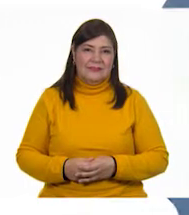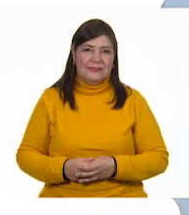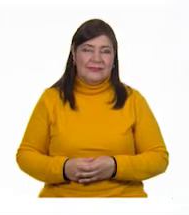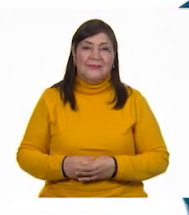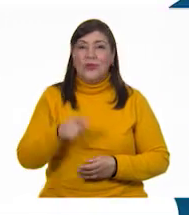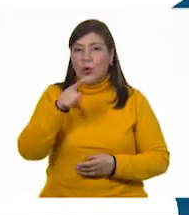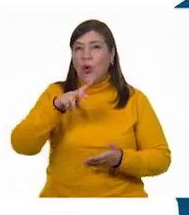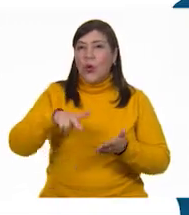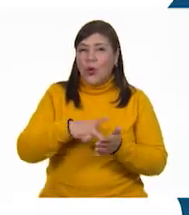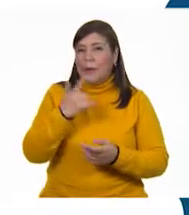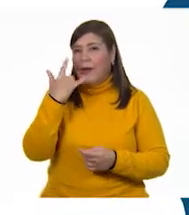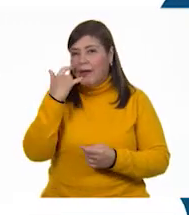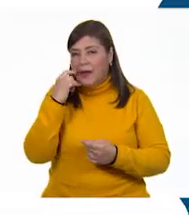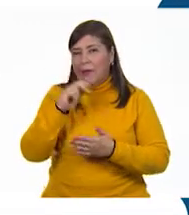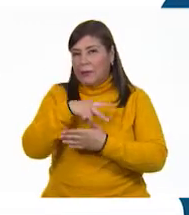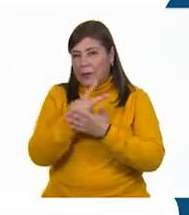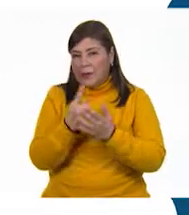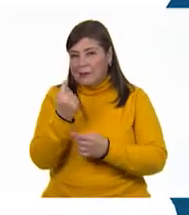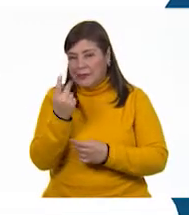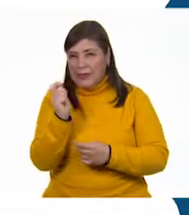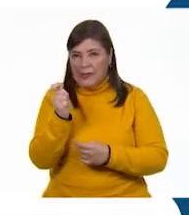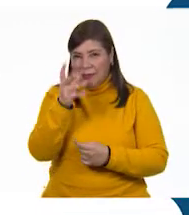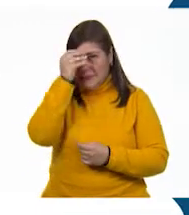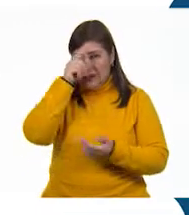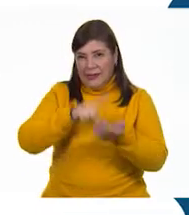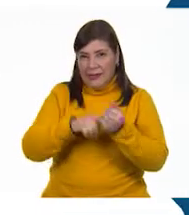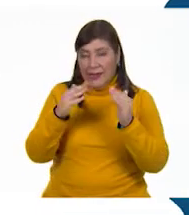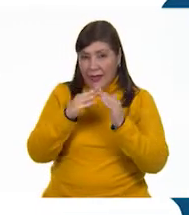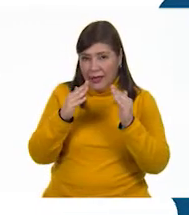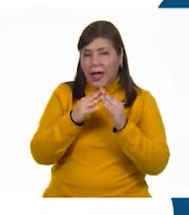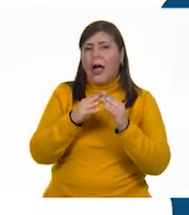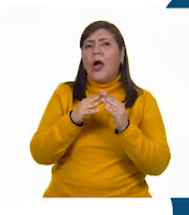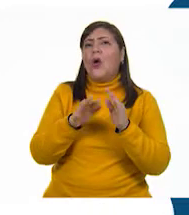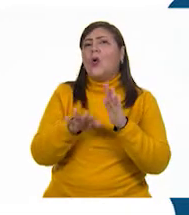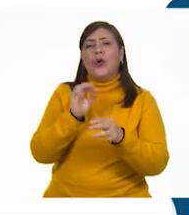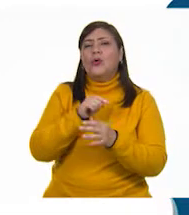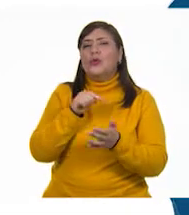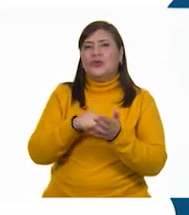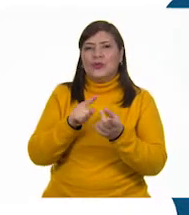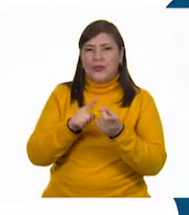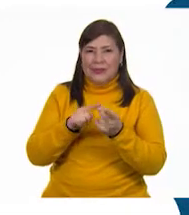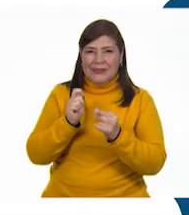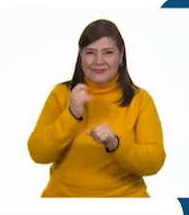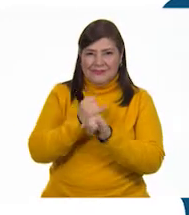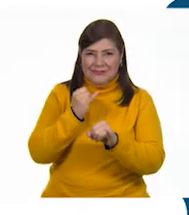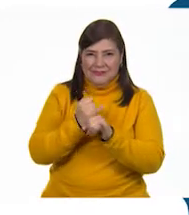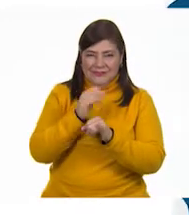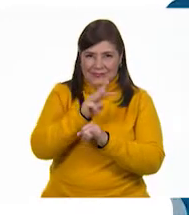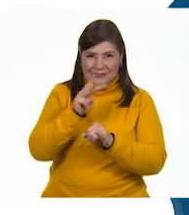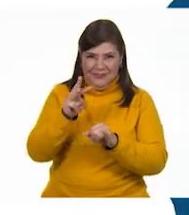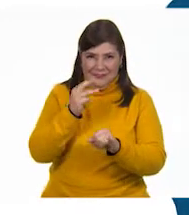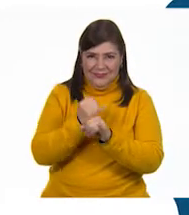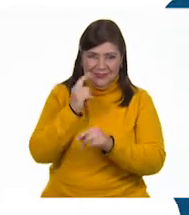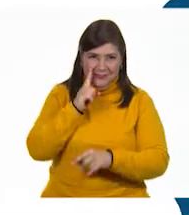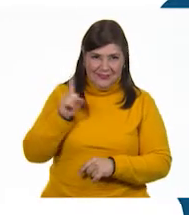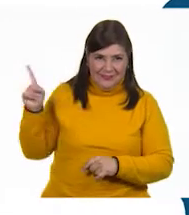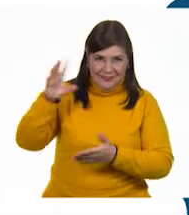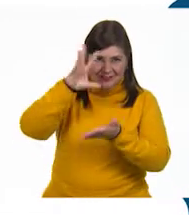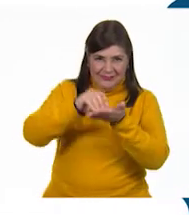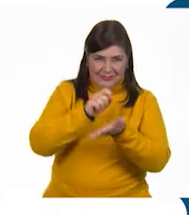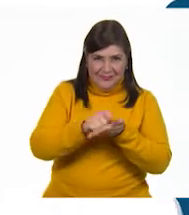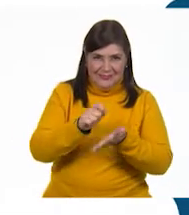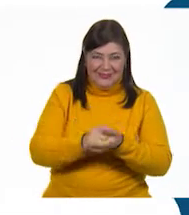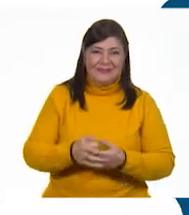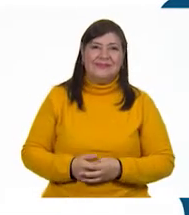Si quieres volver a ver los programas de Aprende en Casa, los puedes encontrar en la siguiente liga. Aprendeencasa.c